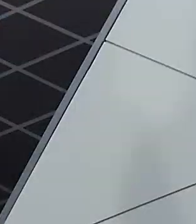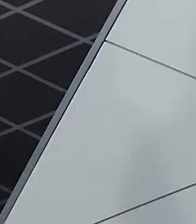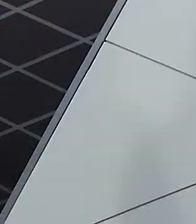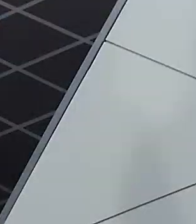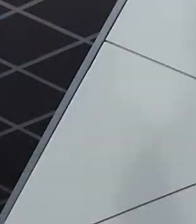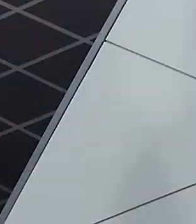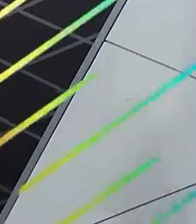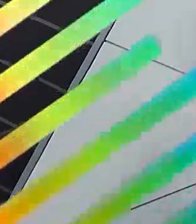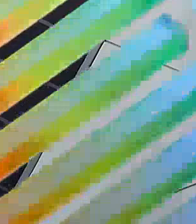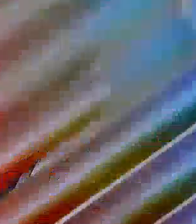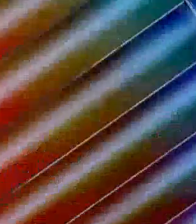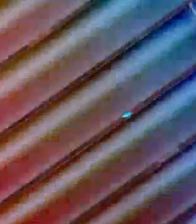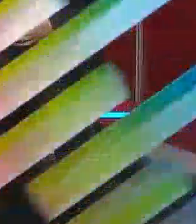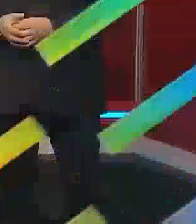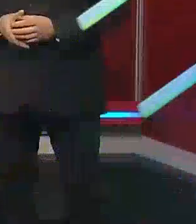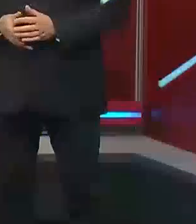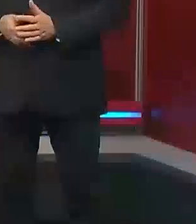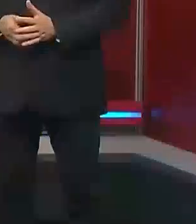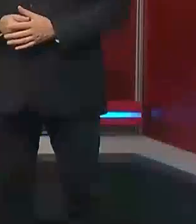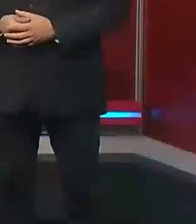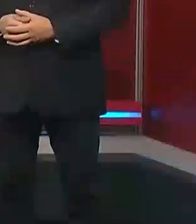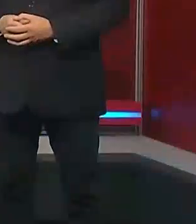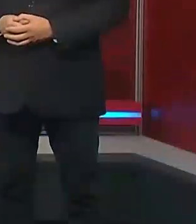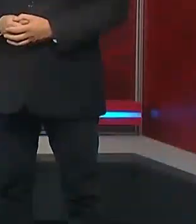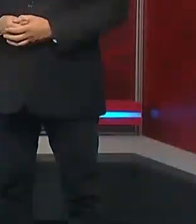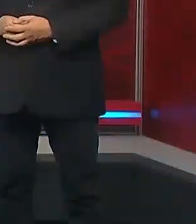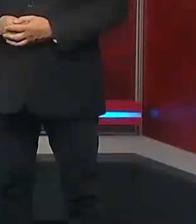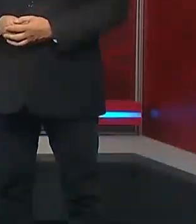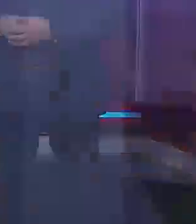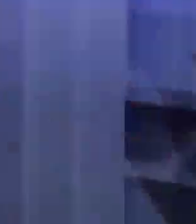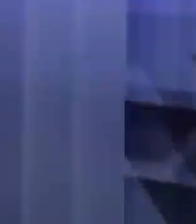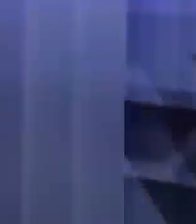Coquimbo. Valparaíso.